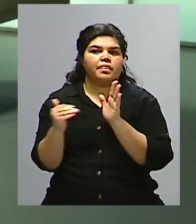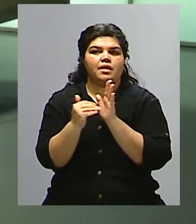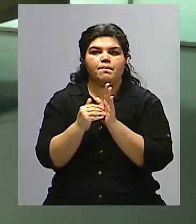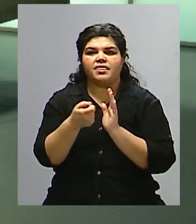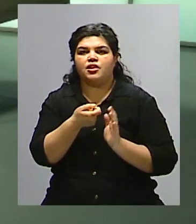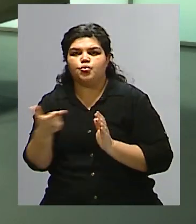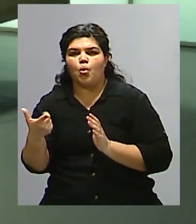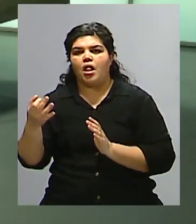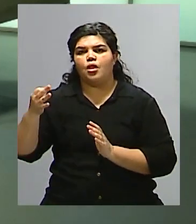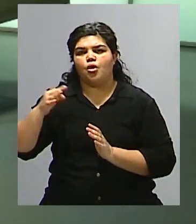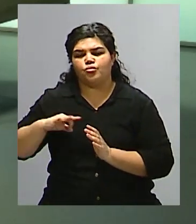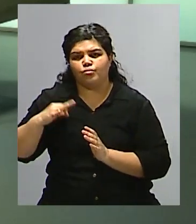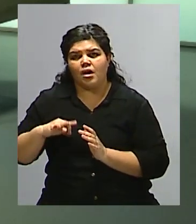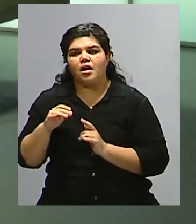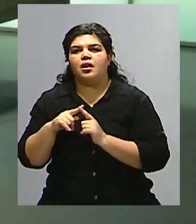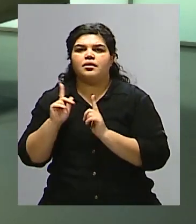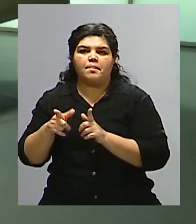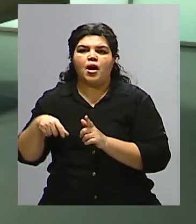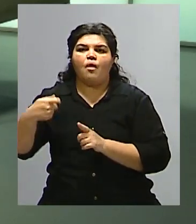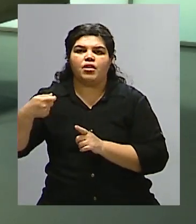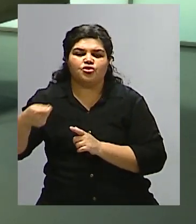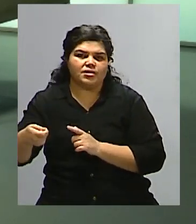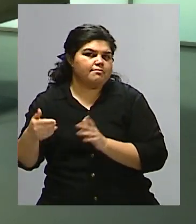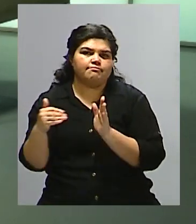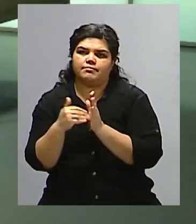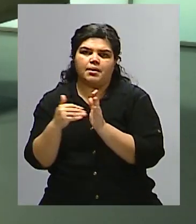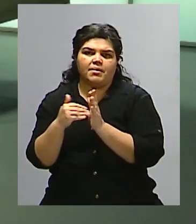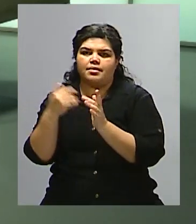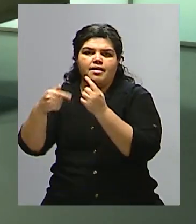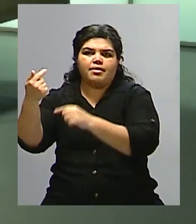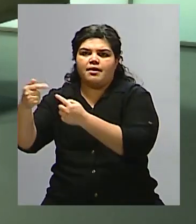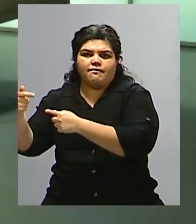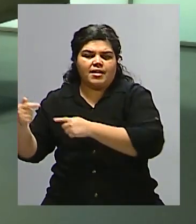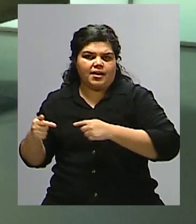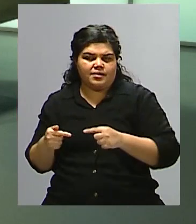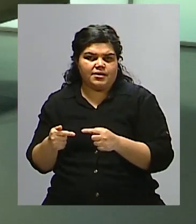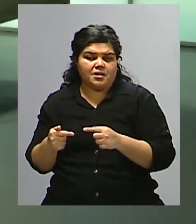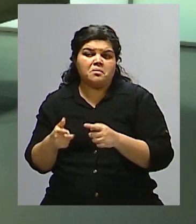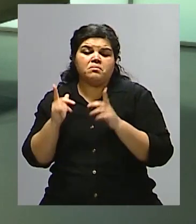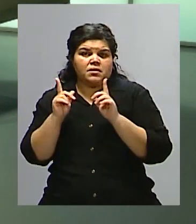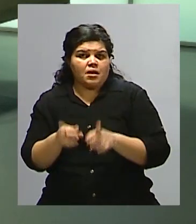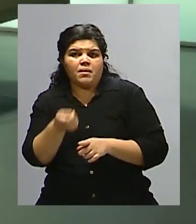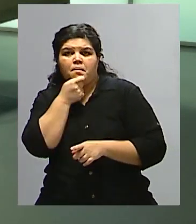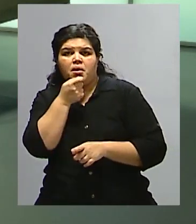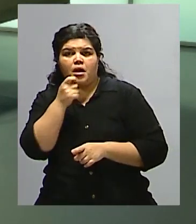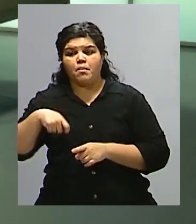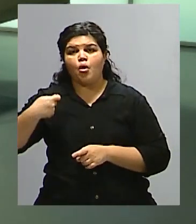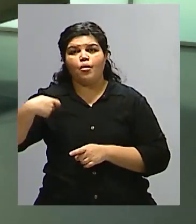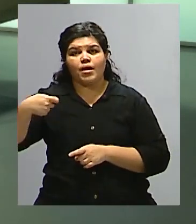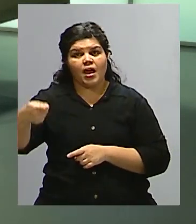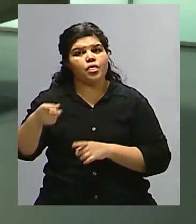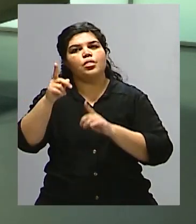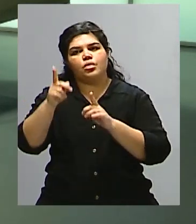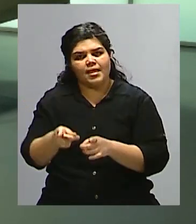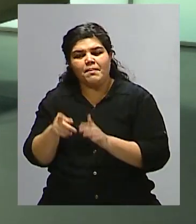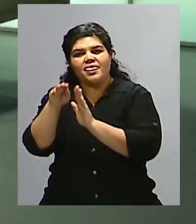tenga, tanto para cuando está en actividad como para cuando es pasivo y se jubila. Entonces también existe